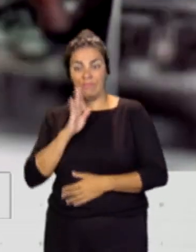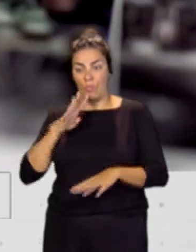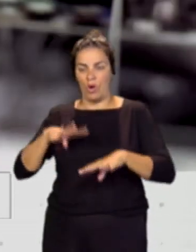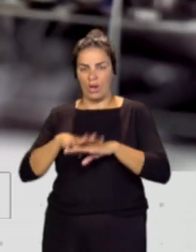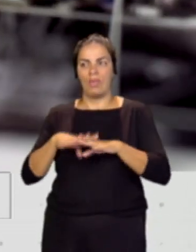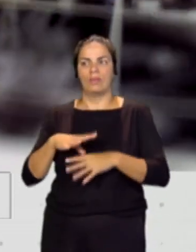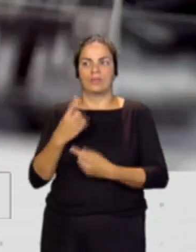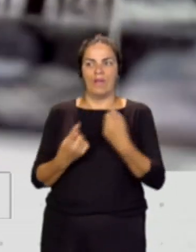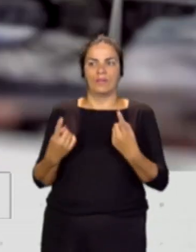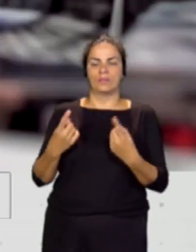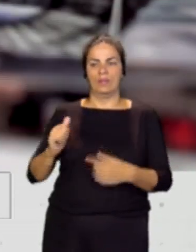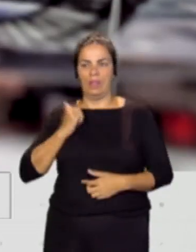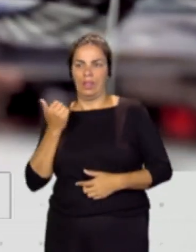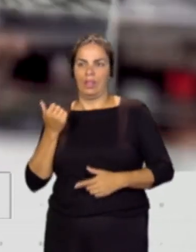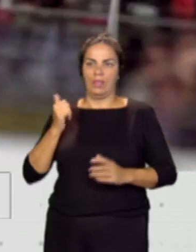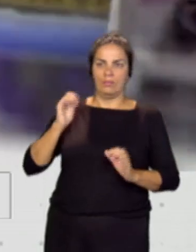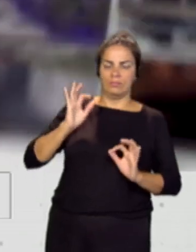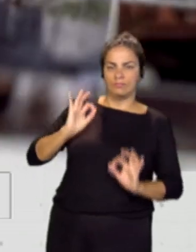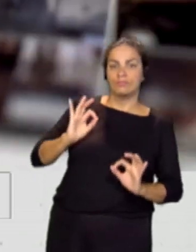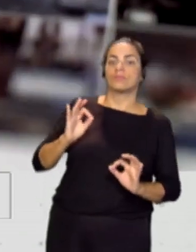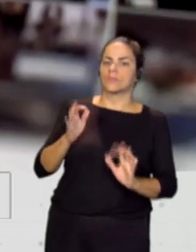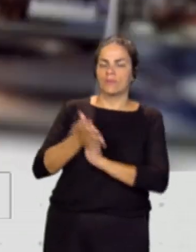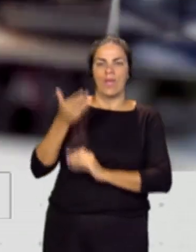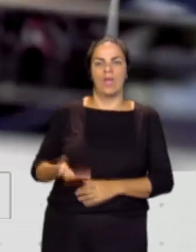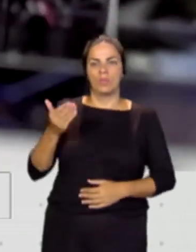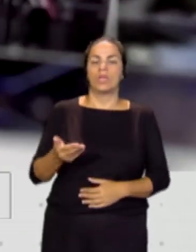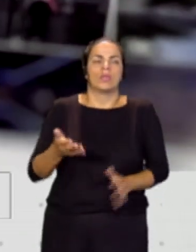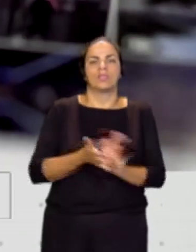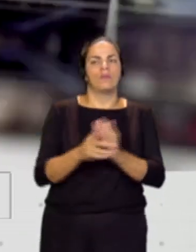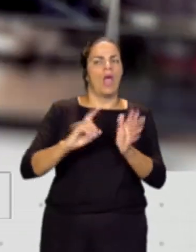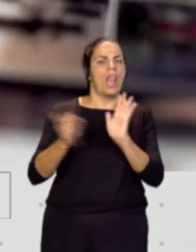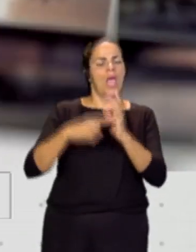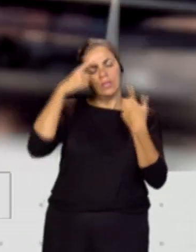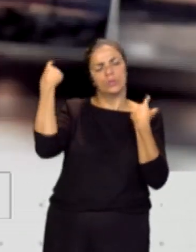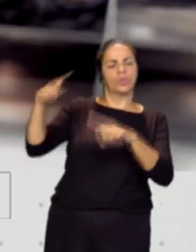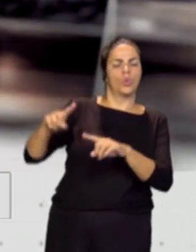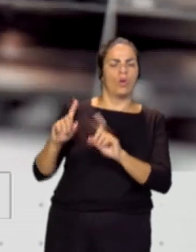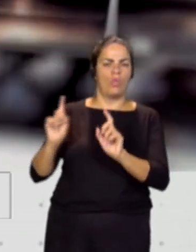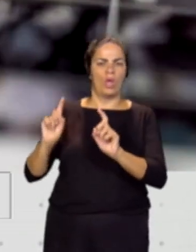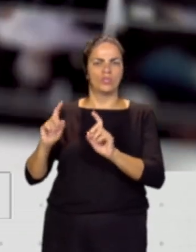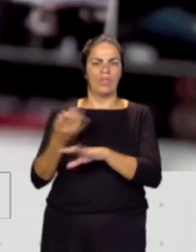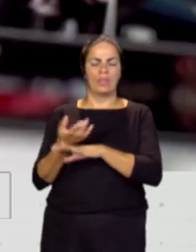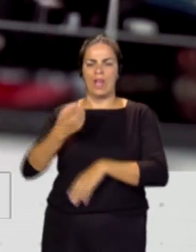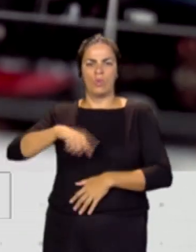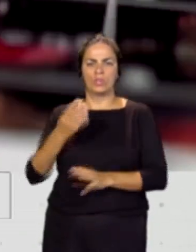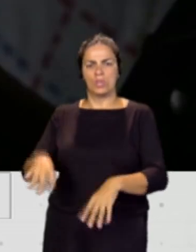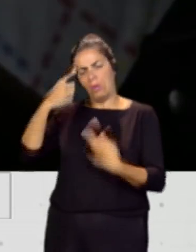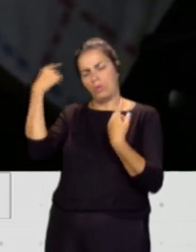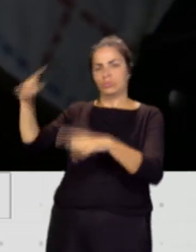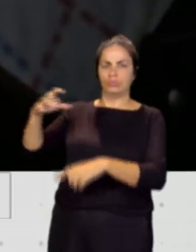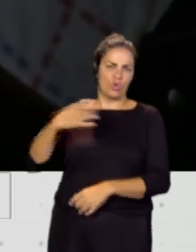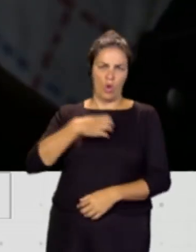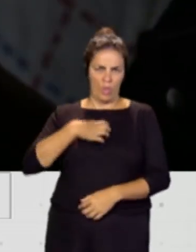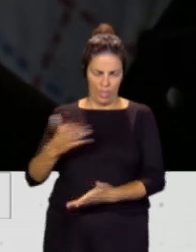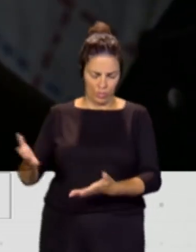redes es súper importante y no podemos dejar en manos una ley o de terceros la educación digital de nuestros hijos. A eso voy yo, Noemí, porque